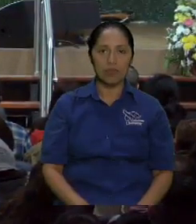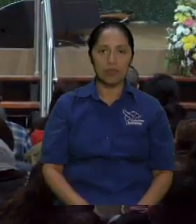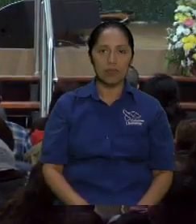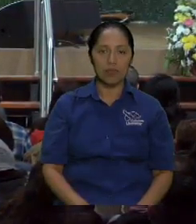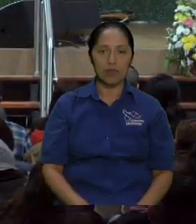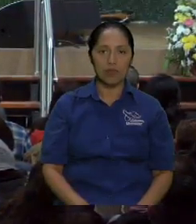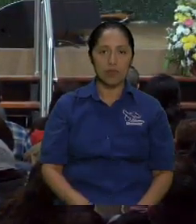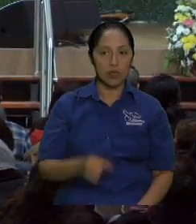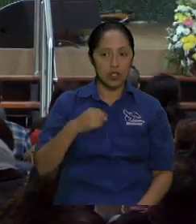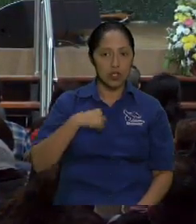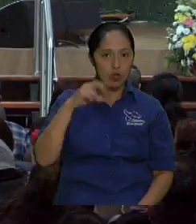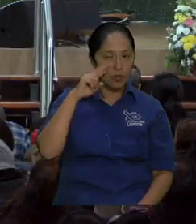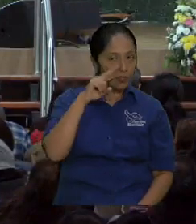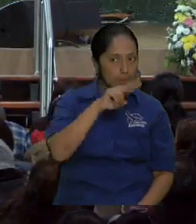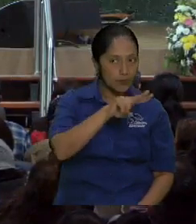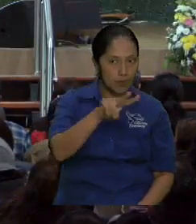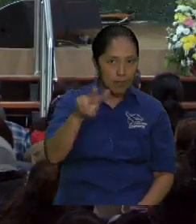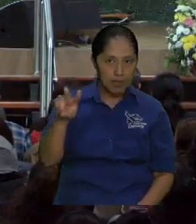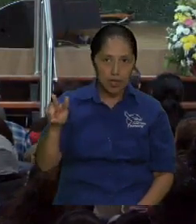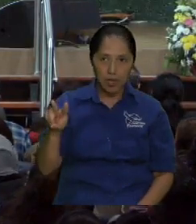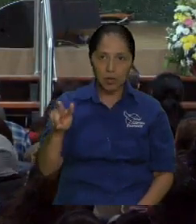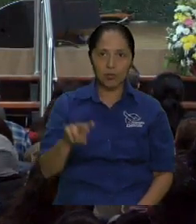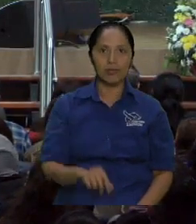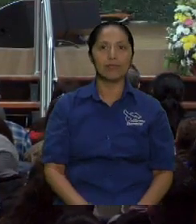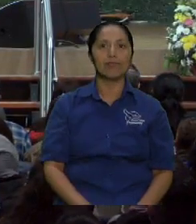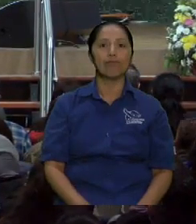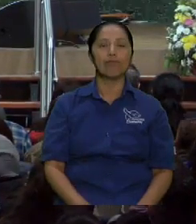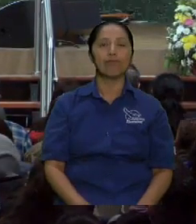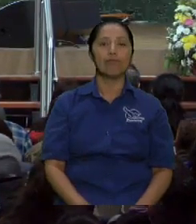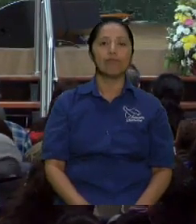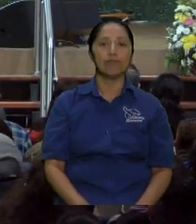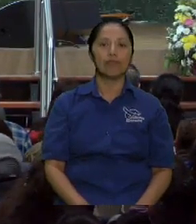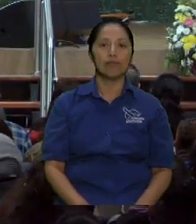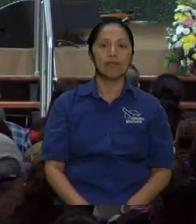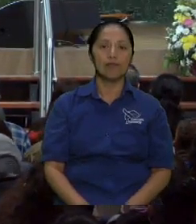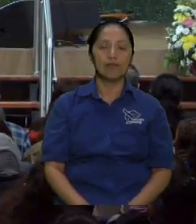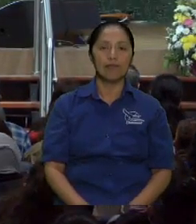pero yo me lo estoy controlando ya les voy a poner micrófono está bien